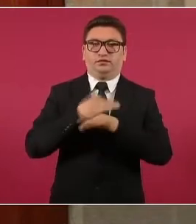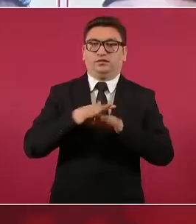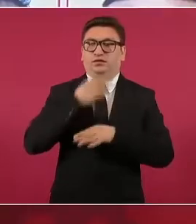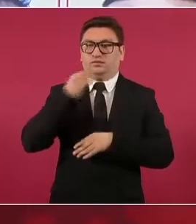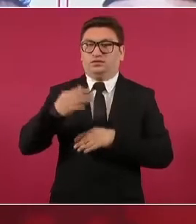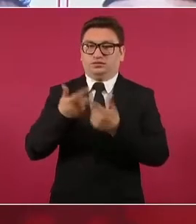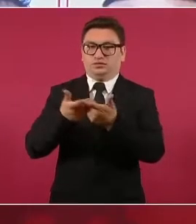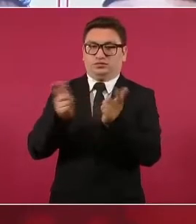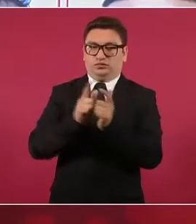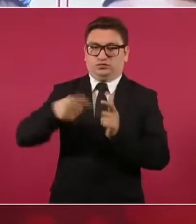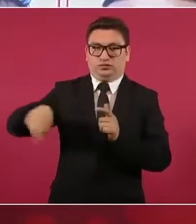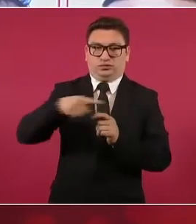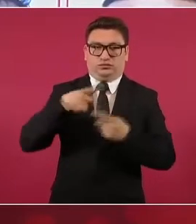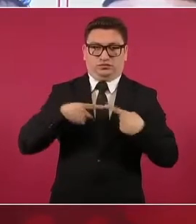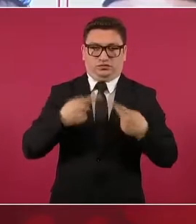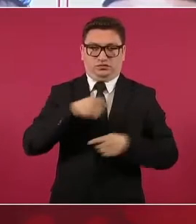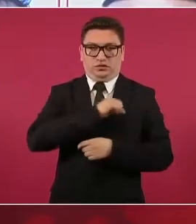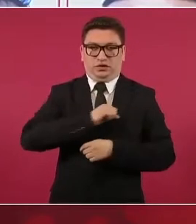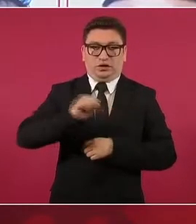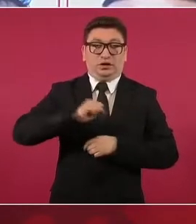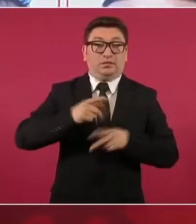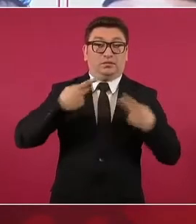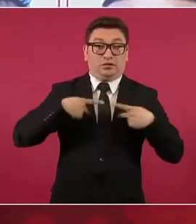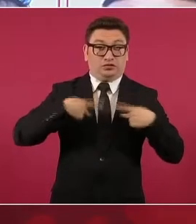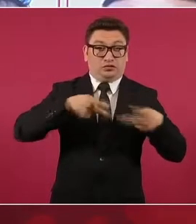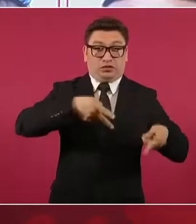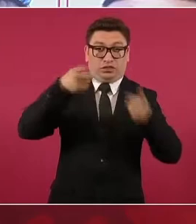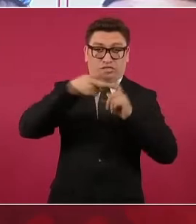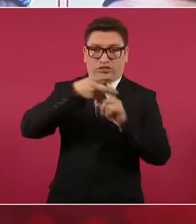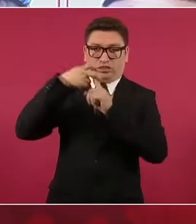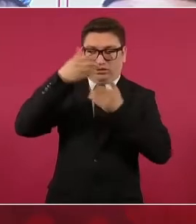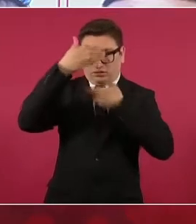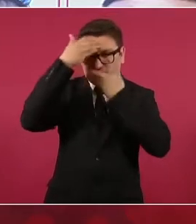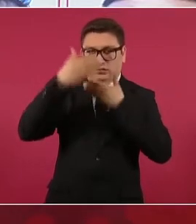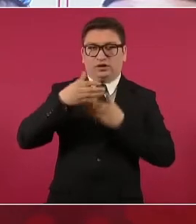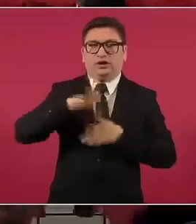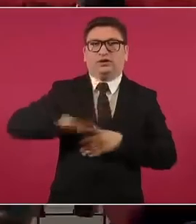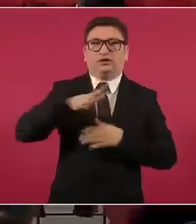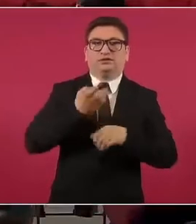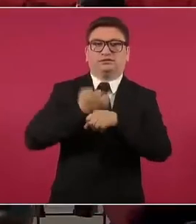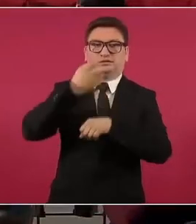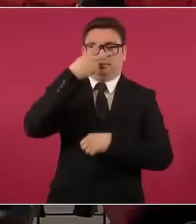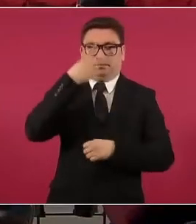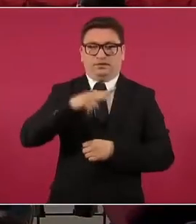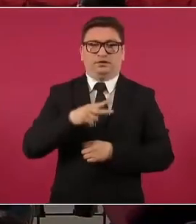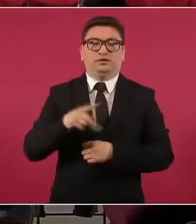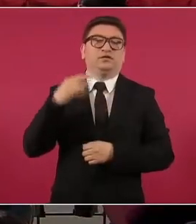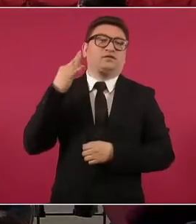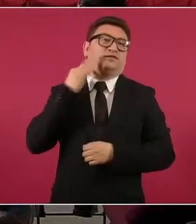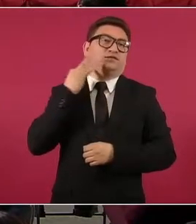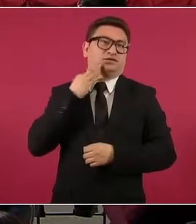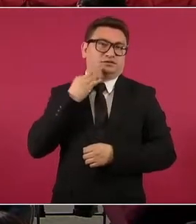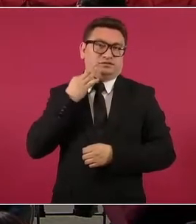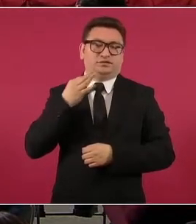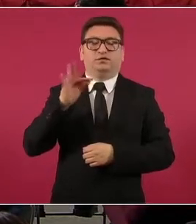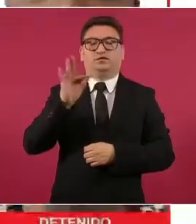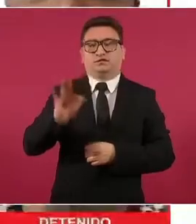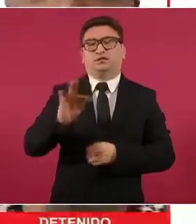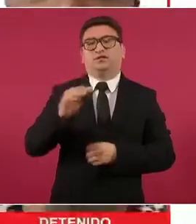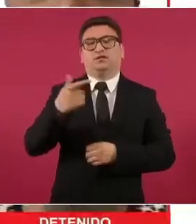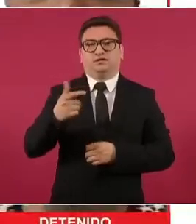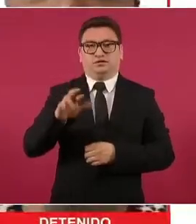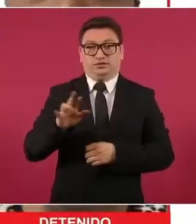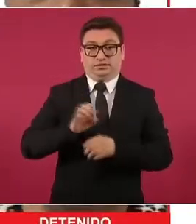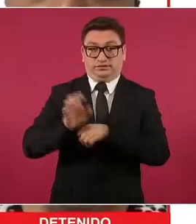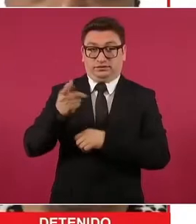banda de presuntos secuestradores en el Estado de México. La Fiscalía General de Justicia del